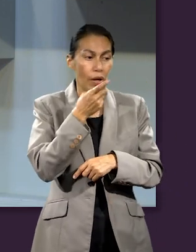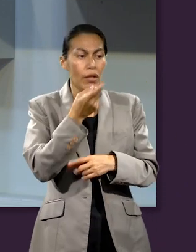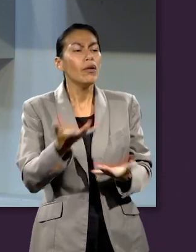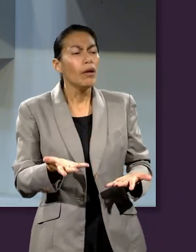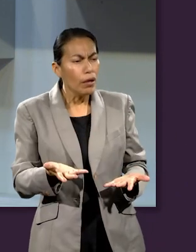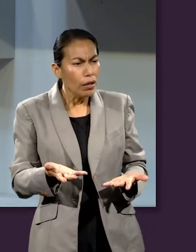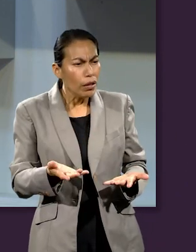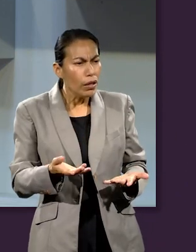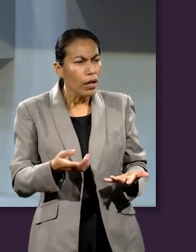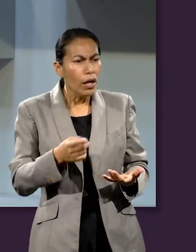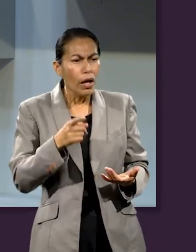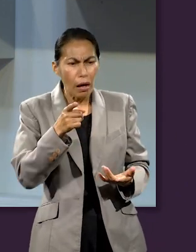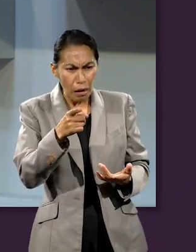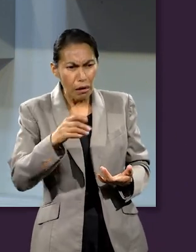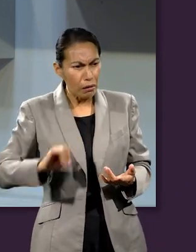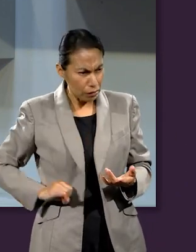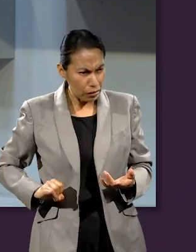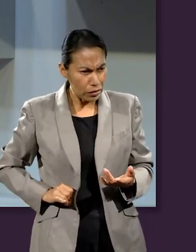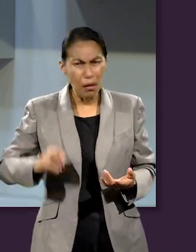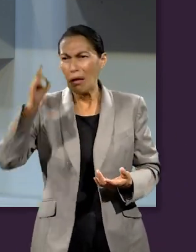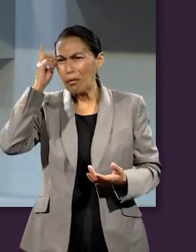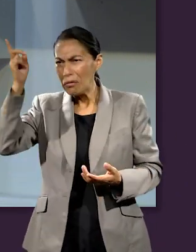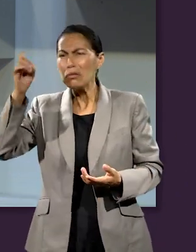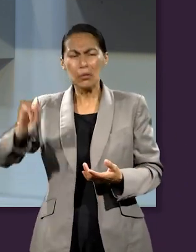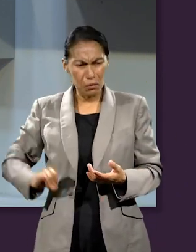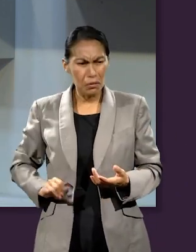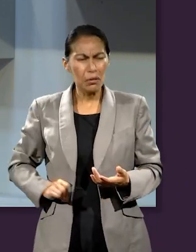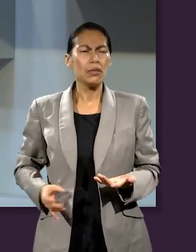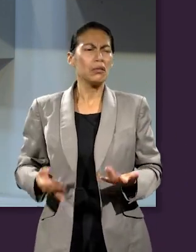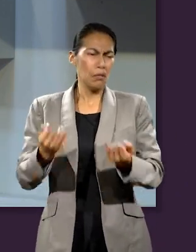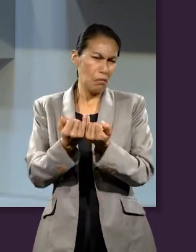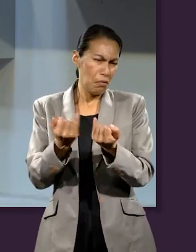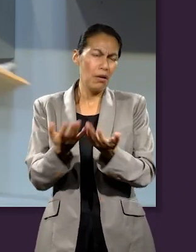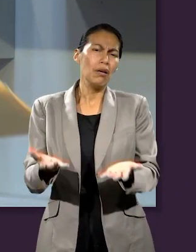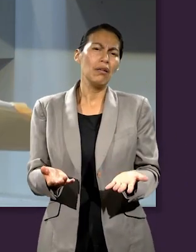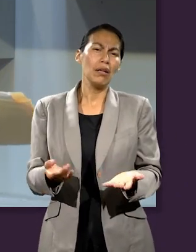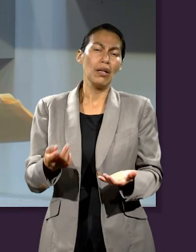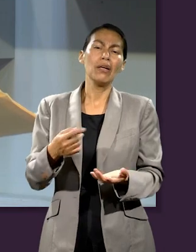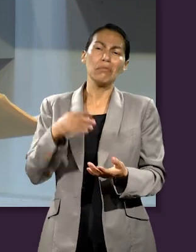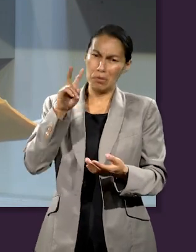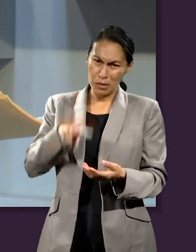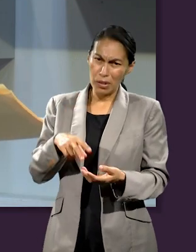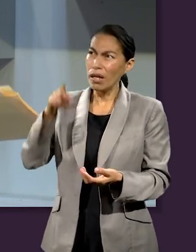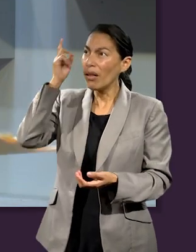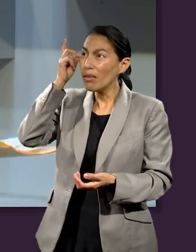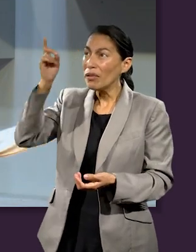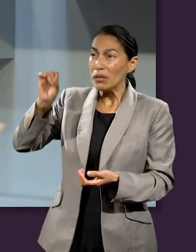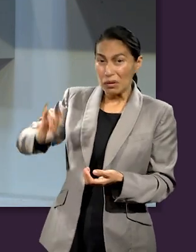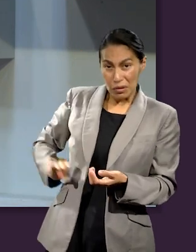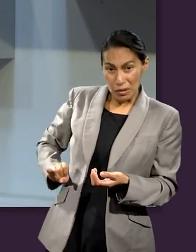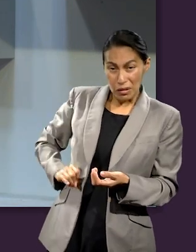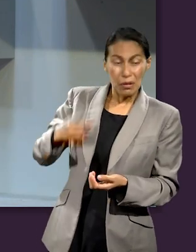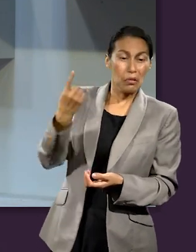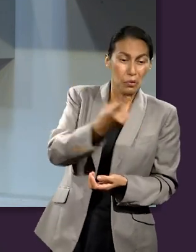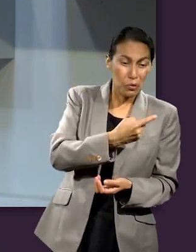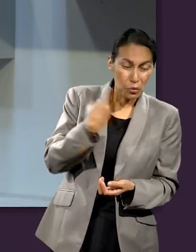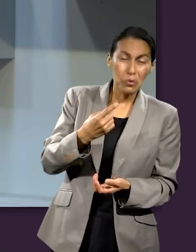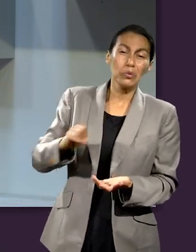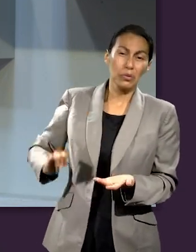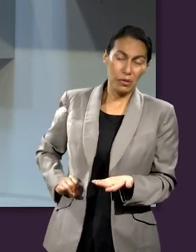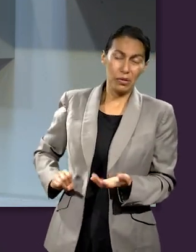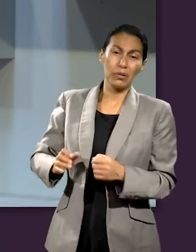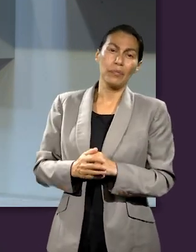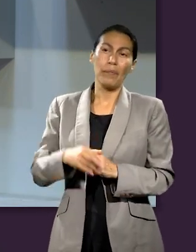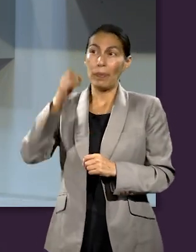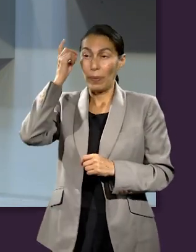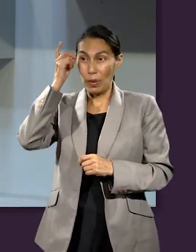le interesa. A Dios le interesa lo que a nosotros nos mueve. Y lo que ustedes han dicho me hace recordar que efectivamente, amigos,